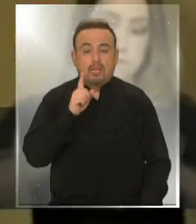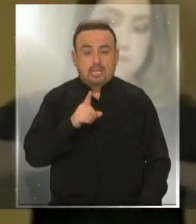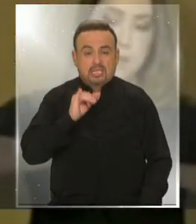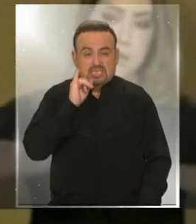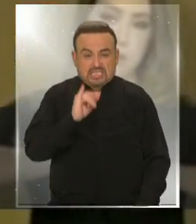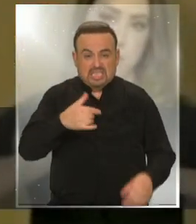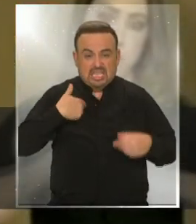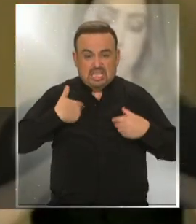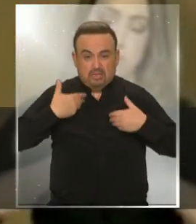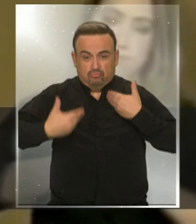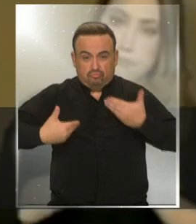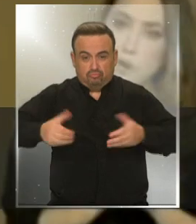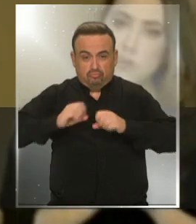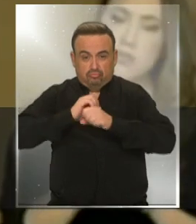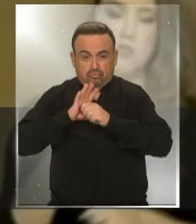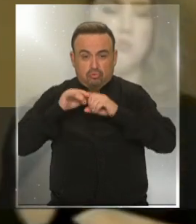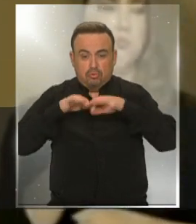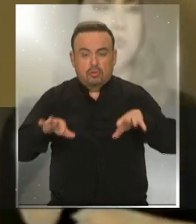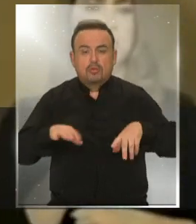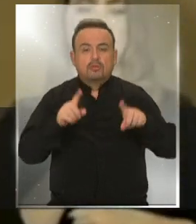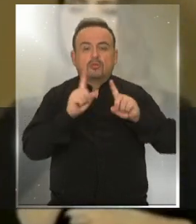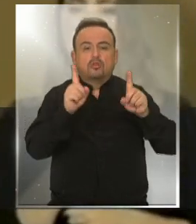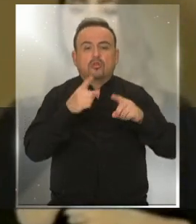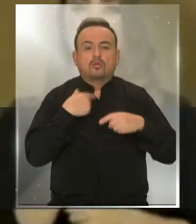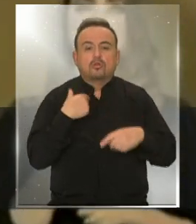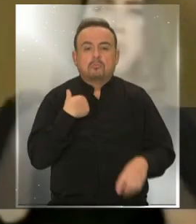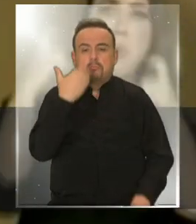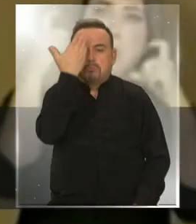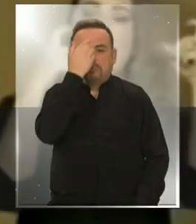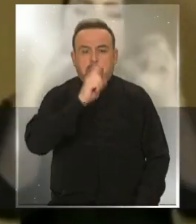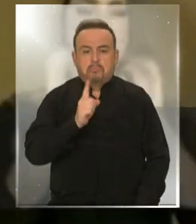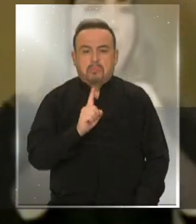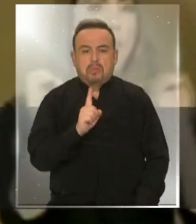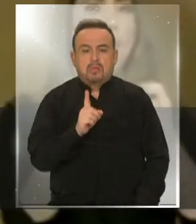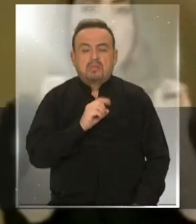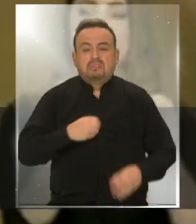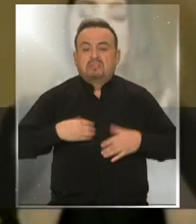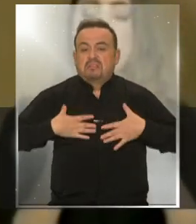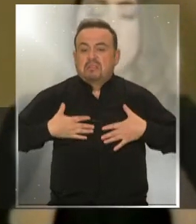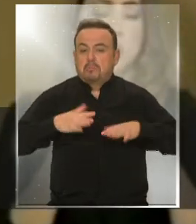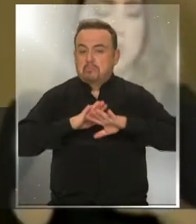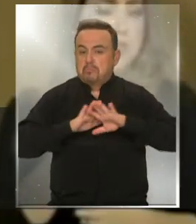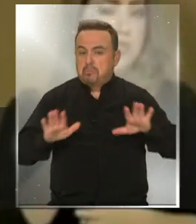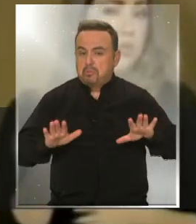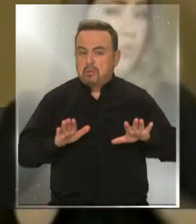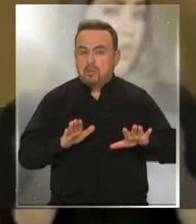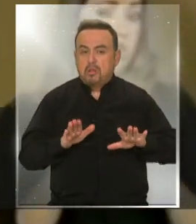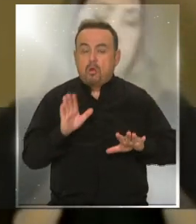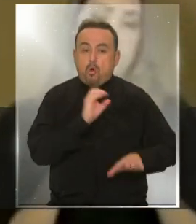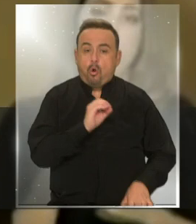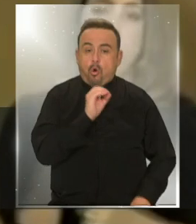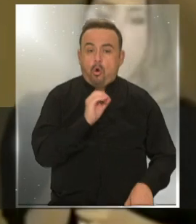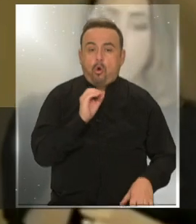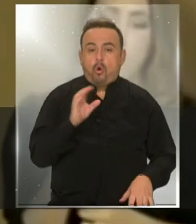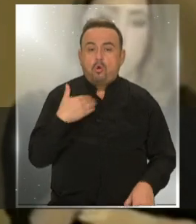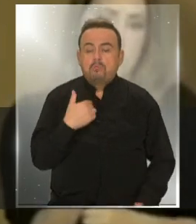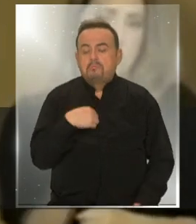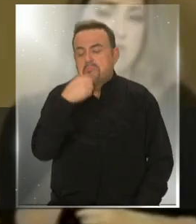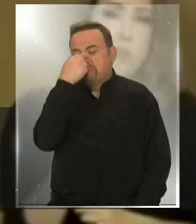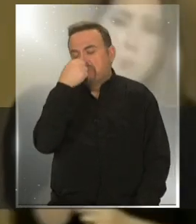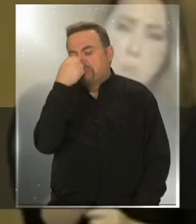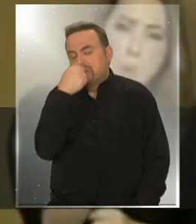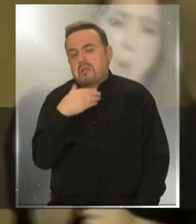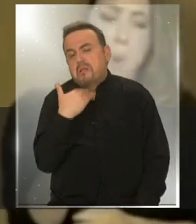contaminado por el virus, no necesitaría me preocupar. Nada me sentiría o sería cuando mucho